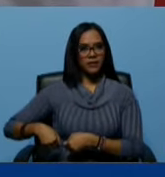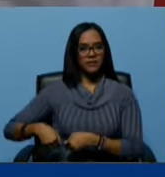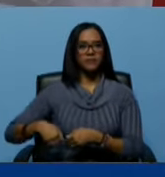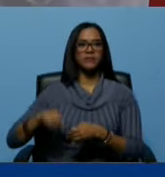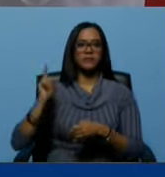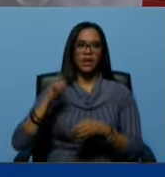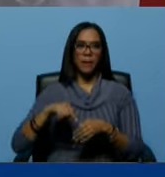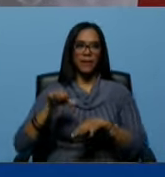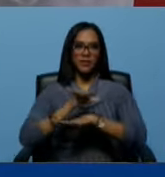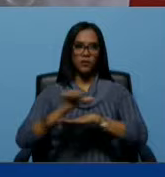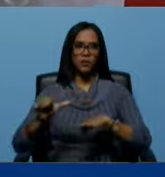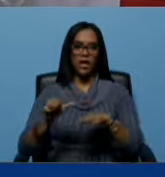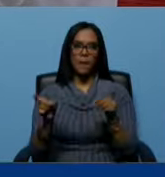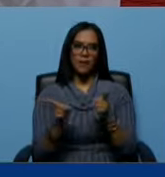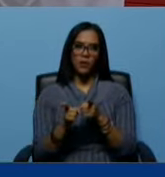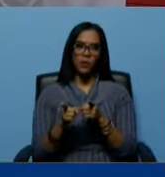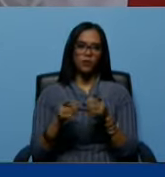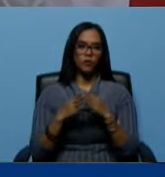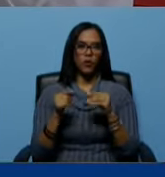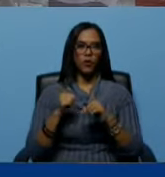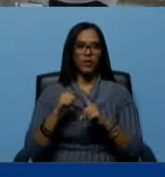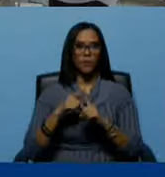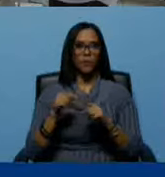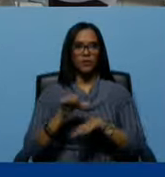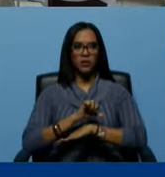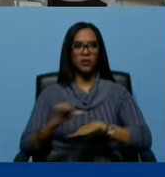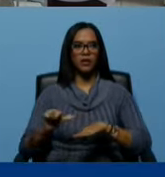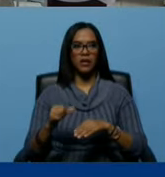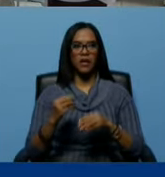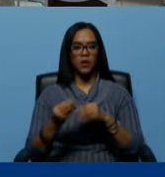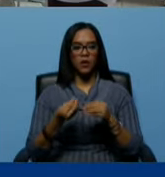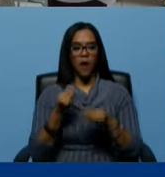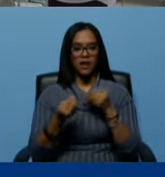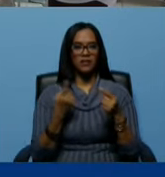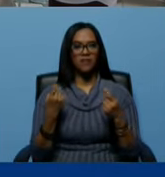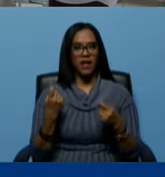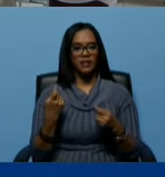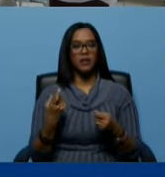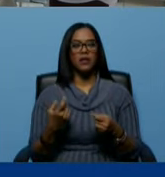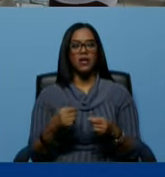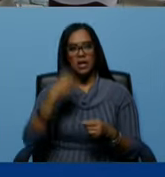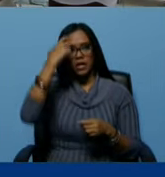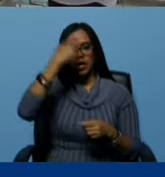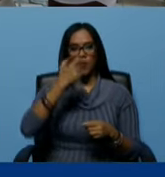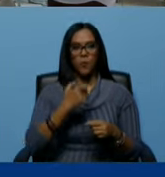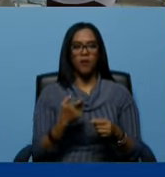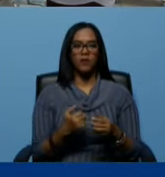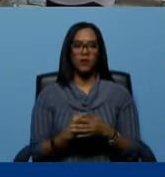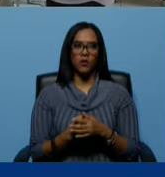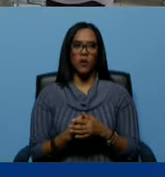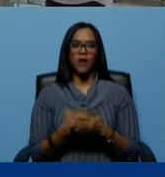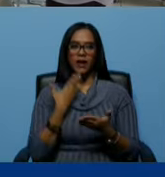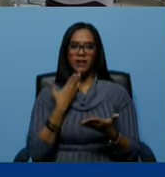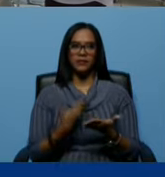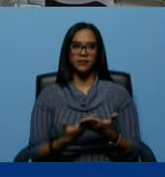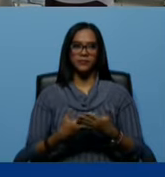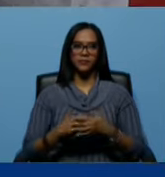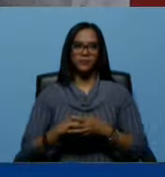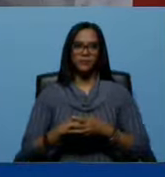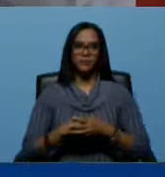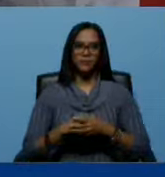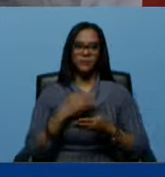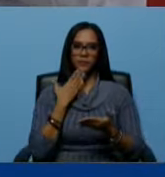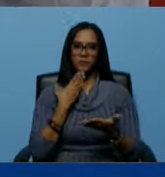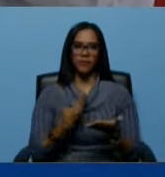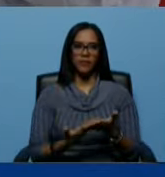menores, todo tipo de cirugía que nos hace falta y que el pueblo lo va a agradecer. Bueno, gracias